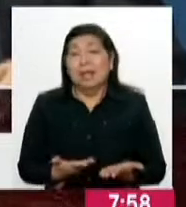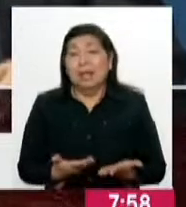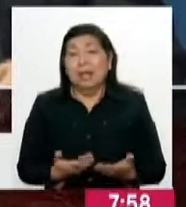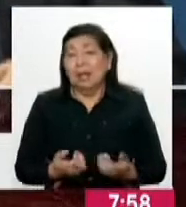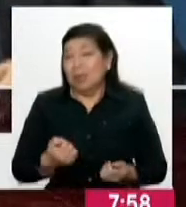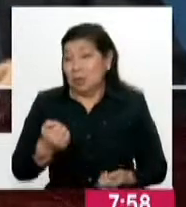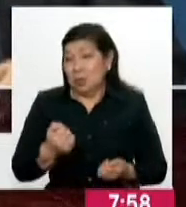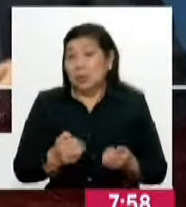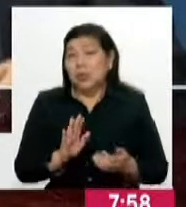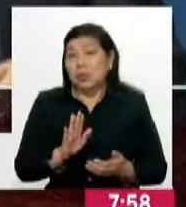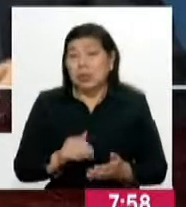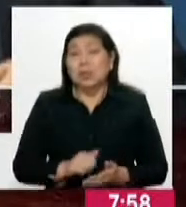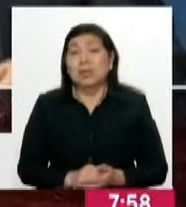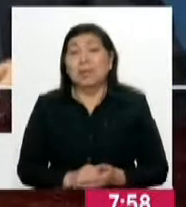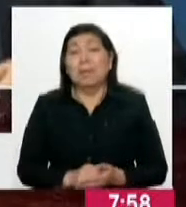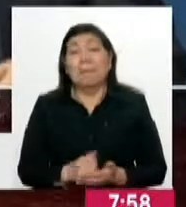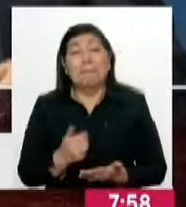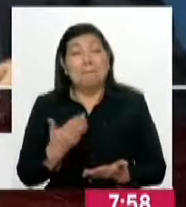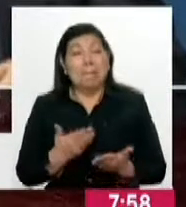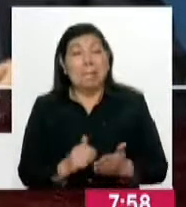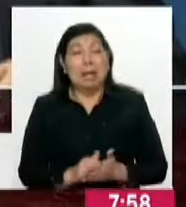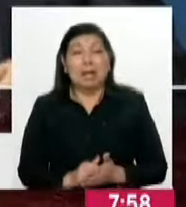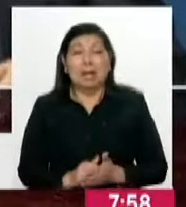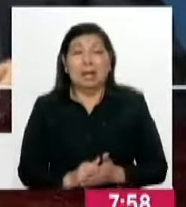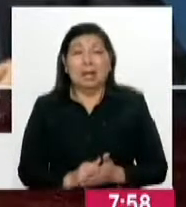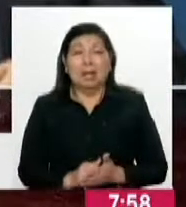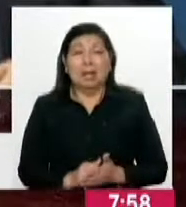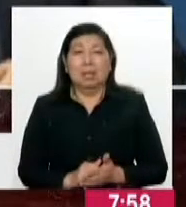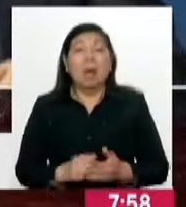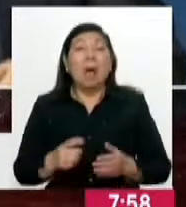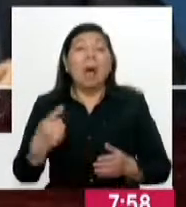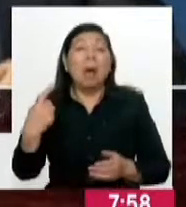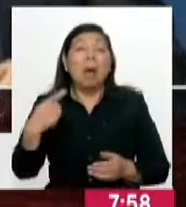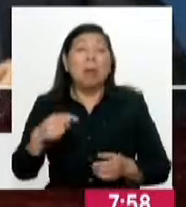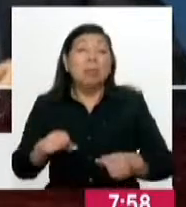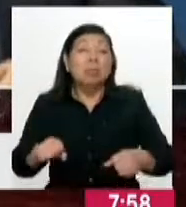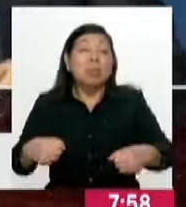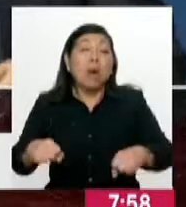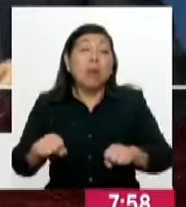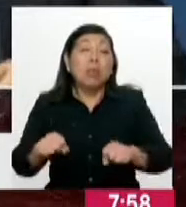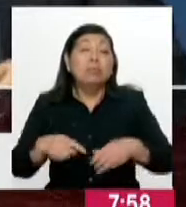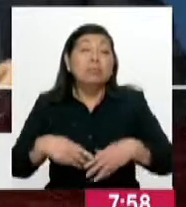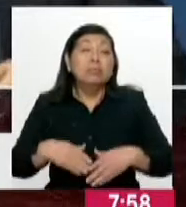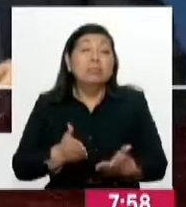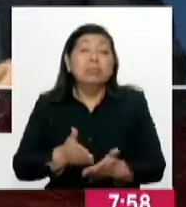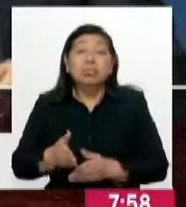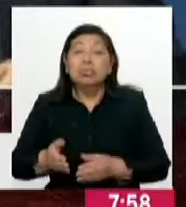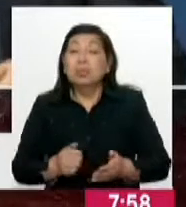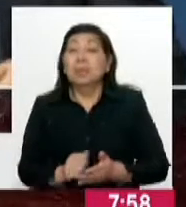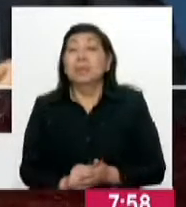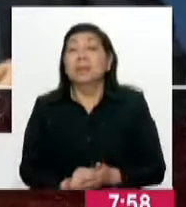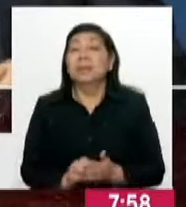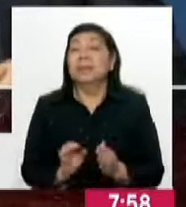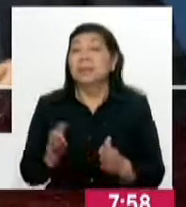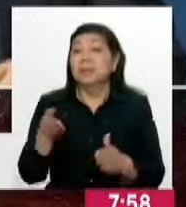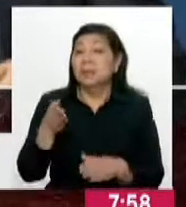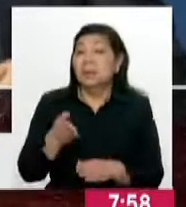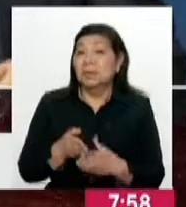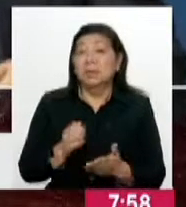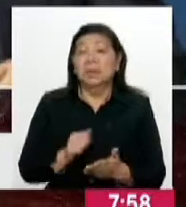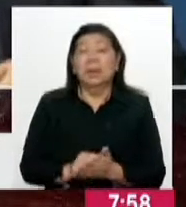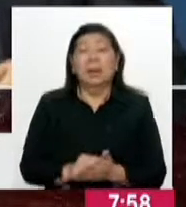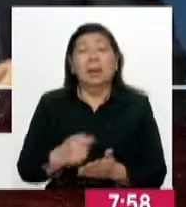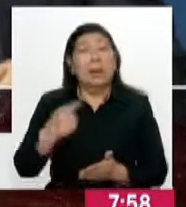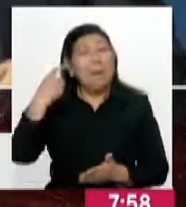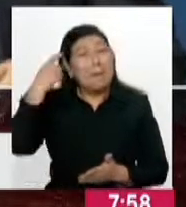que es a bordo de mototaxis 2 burriers, inmediatamente en que interviene el policía lo